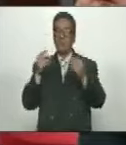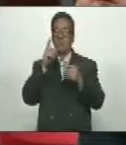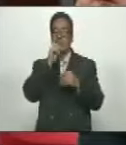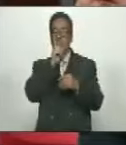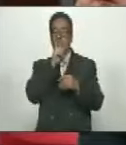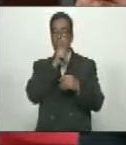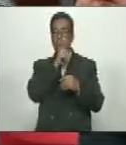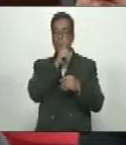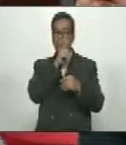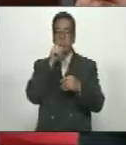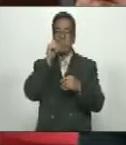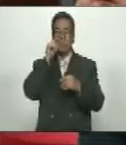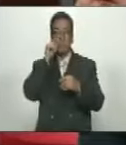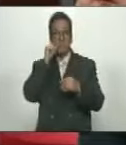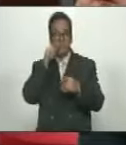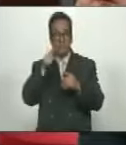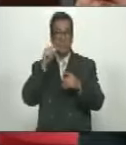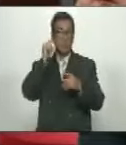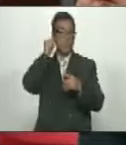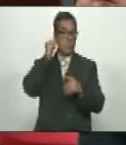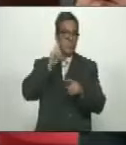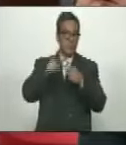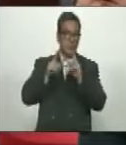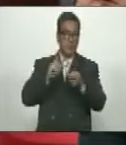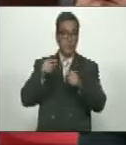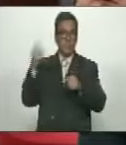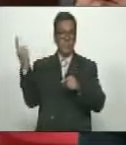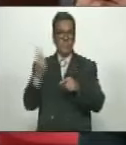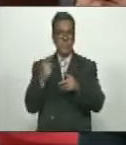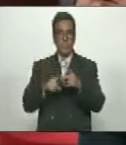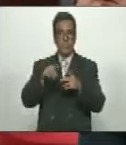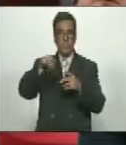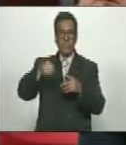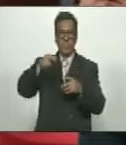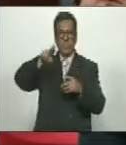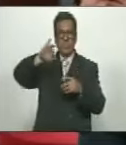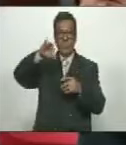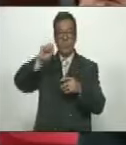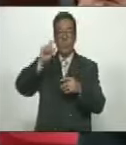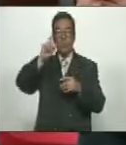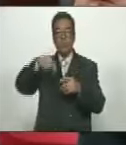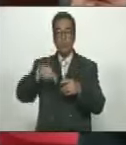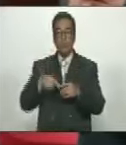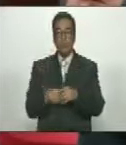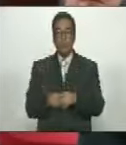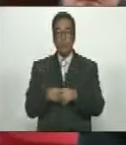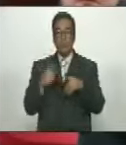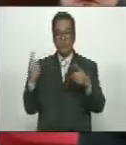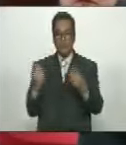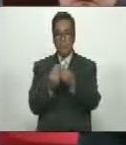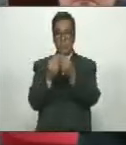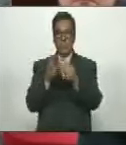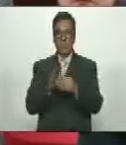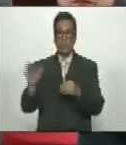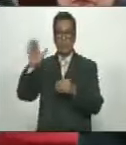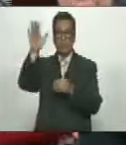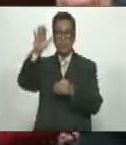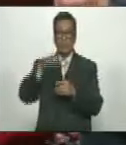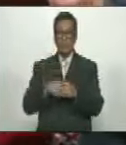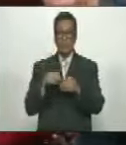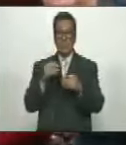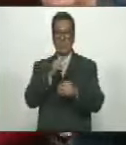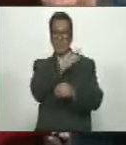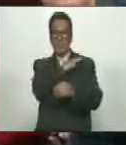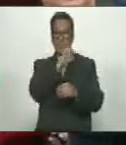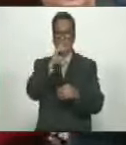hombres y mujeres, algunos de ellos hoy presentes, María León, quien también estuvo en nuestras montañas, el